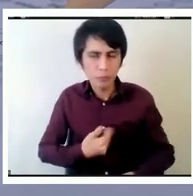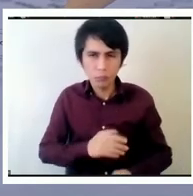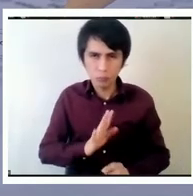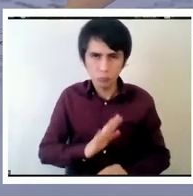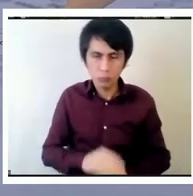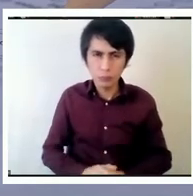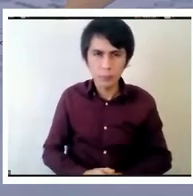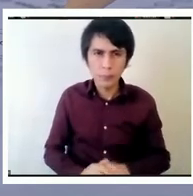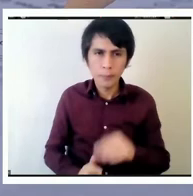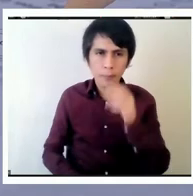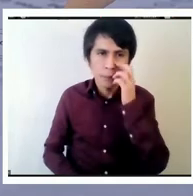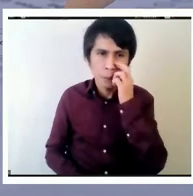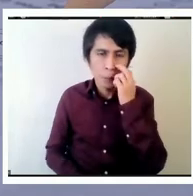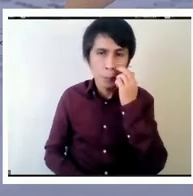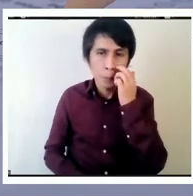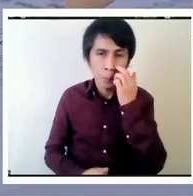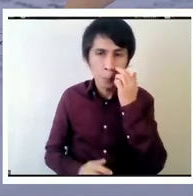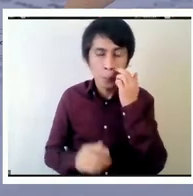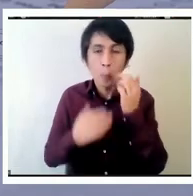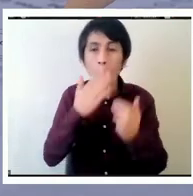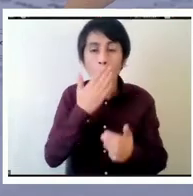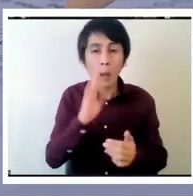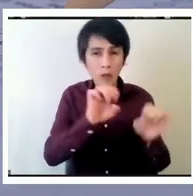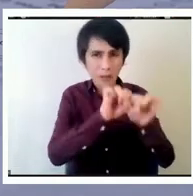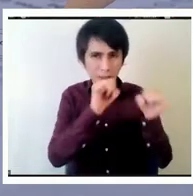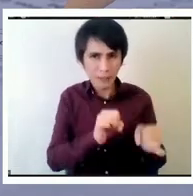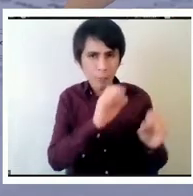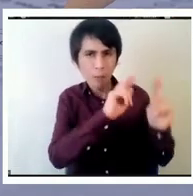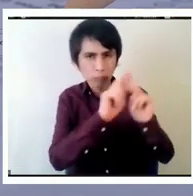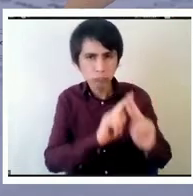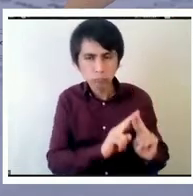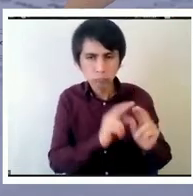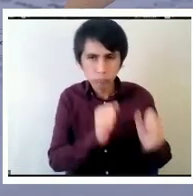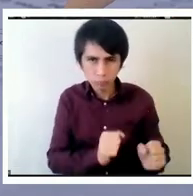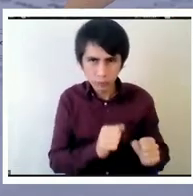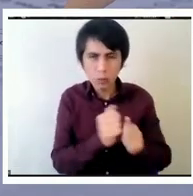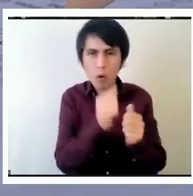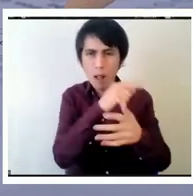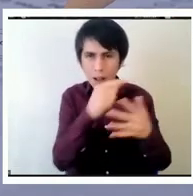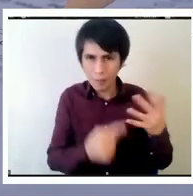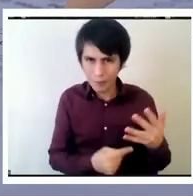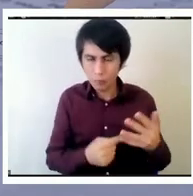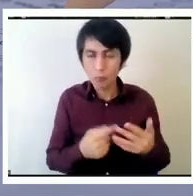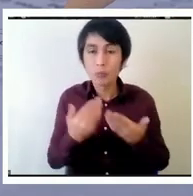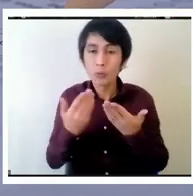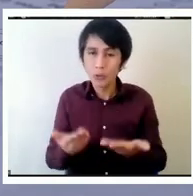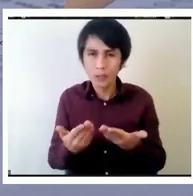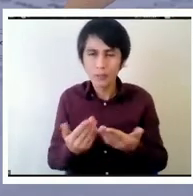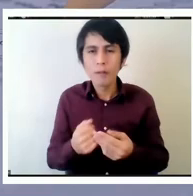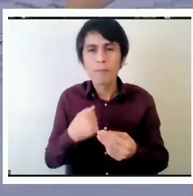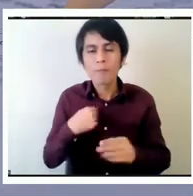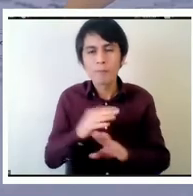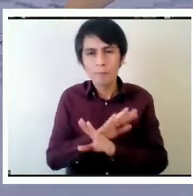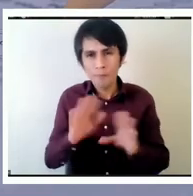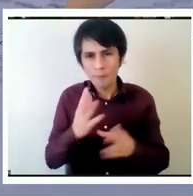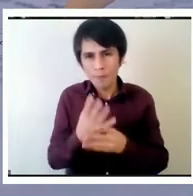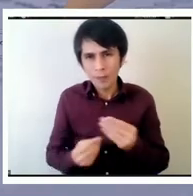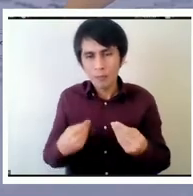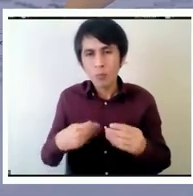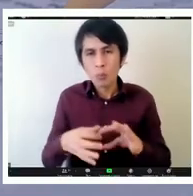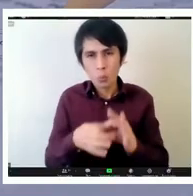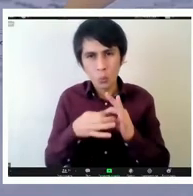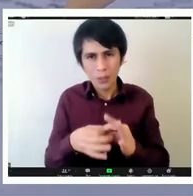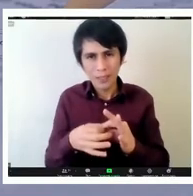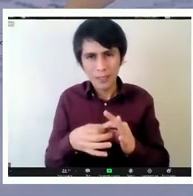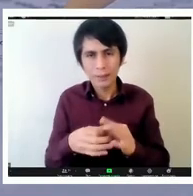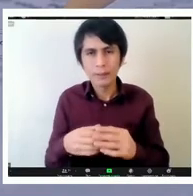y permitiría mejoras en el sistema con estos elementos y con esto voy a terminar muchas gracias por escuchar